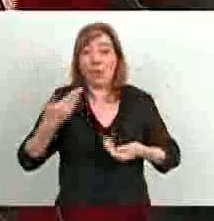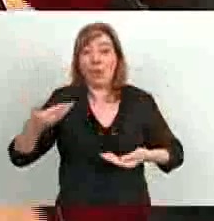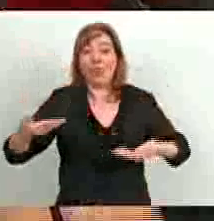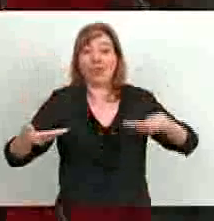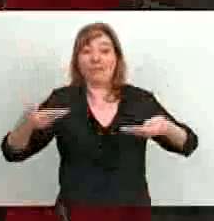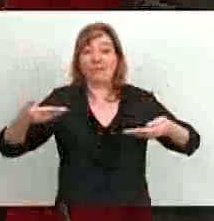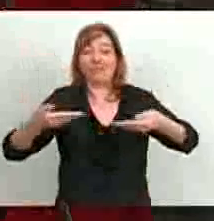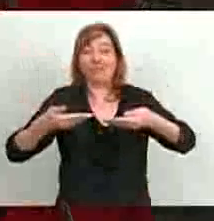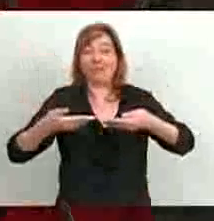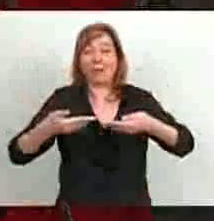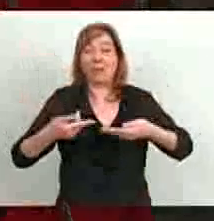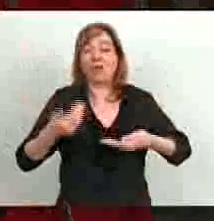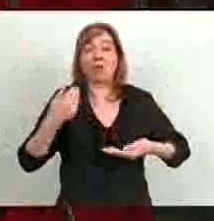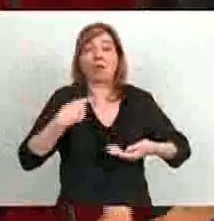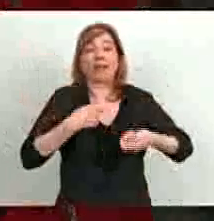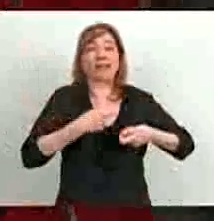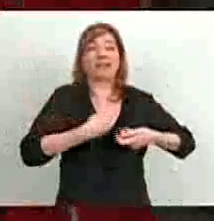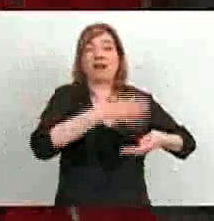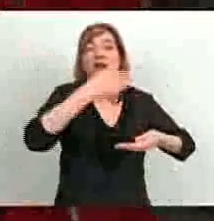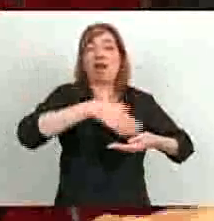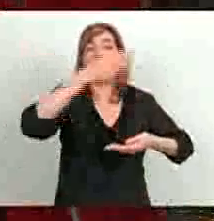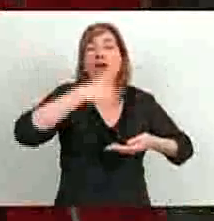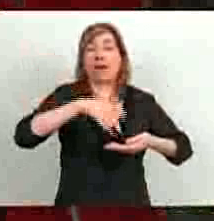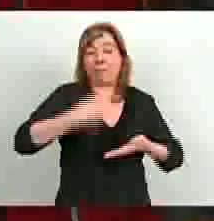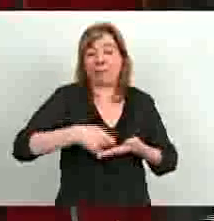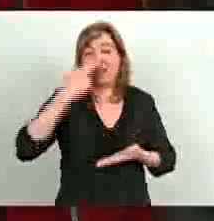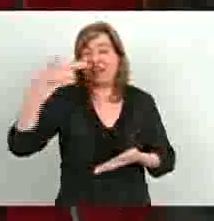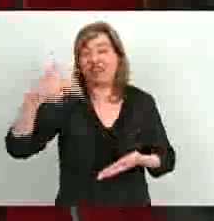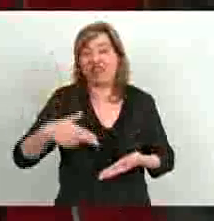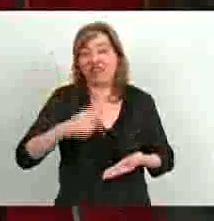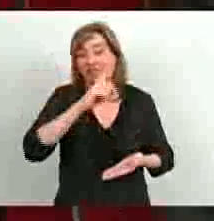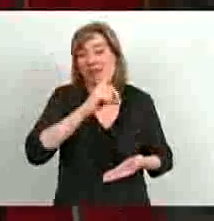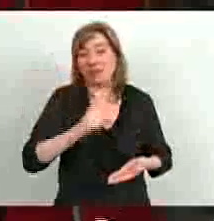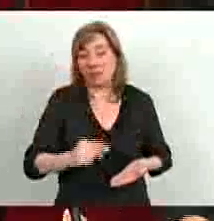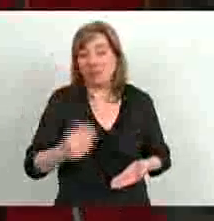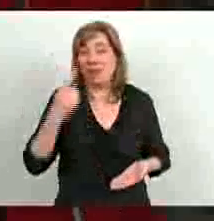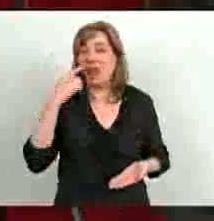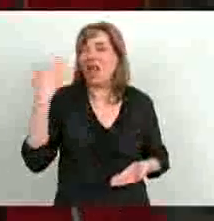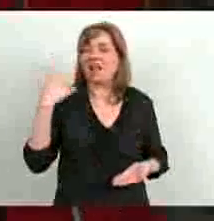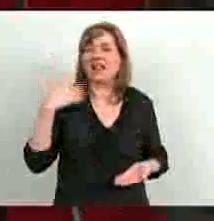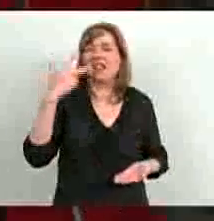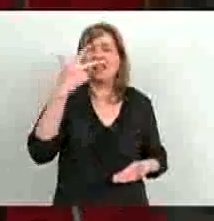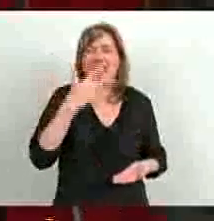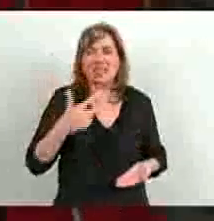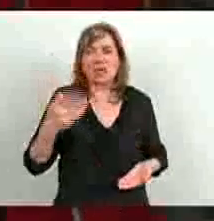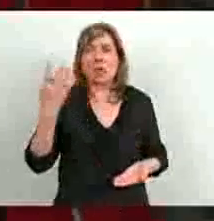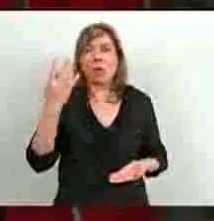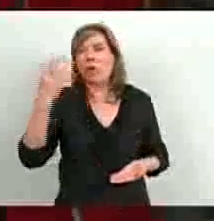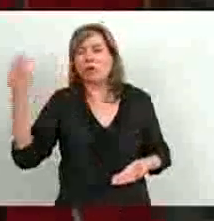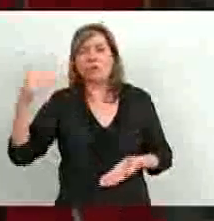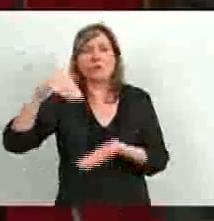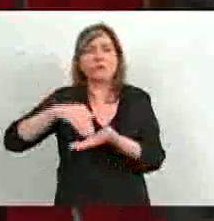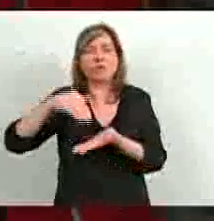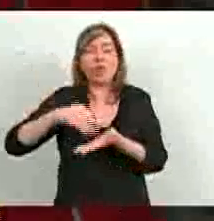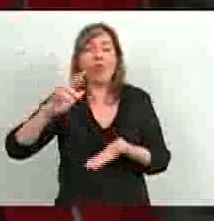de dólares, porque pasamos del año 2010 de importar aproximadamente entre 300 o 400 millones de